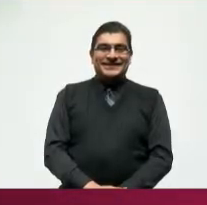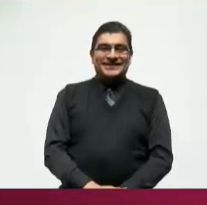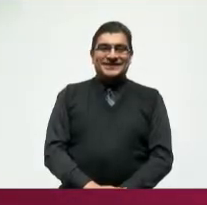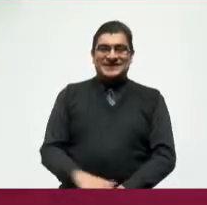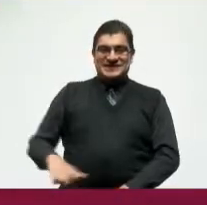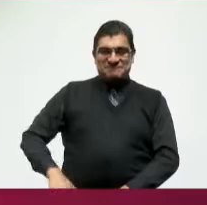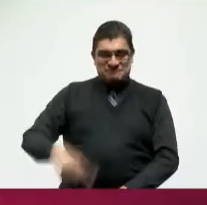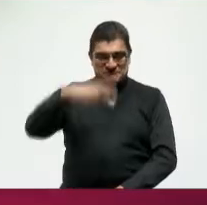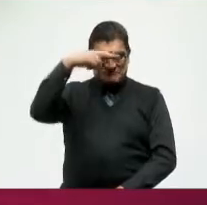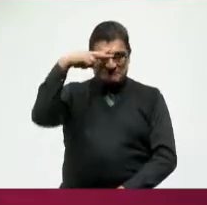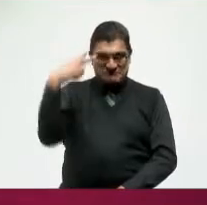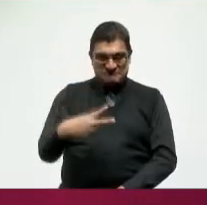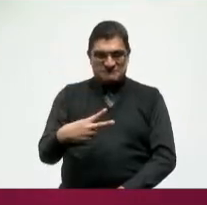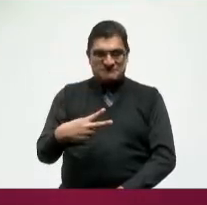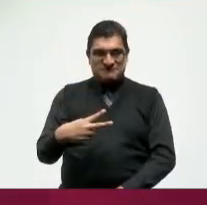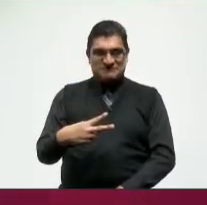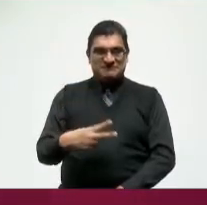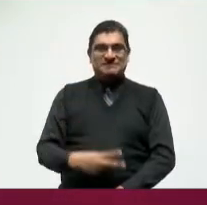Gobierno de México